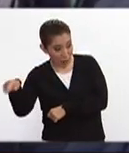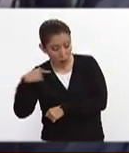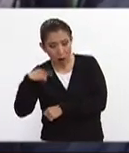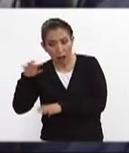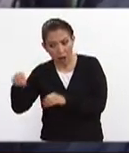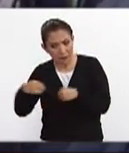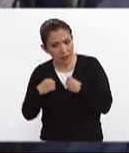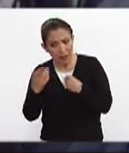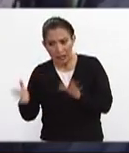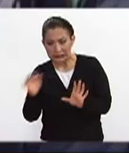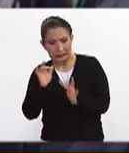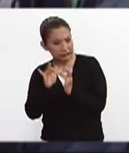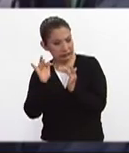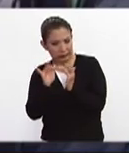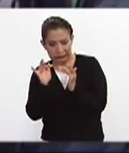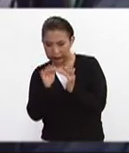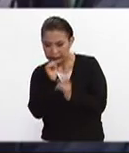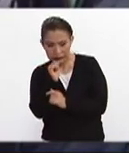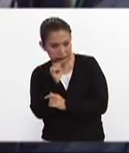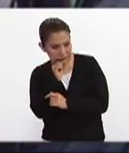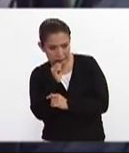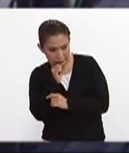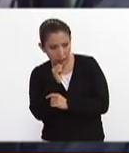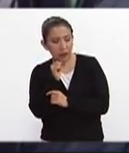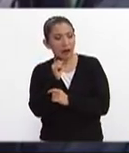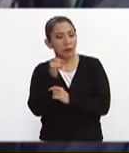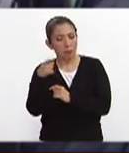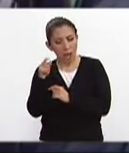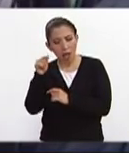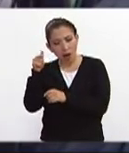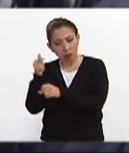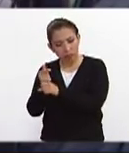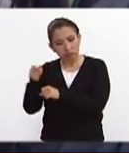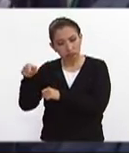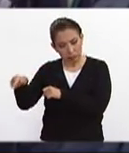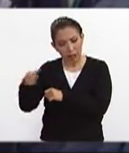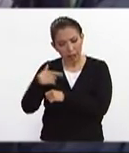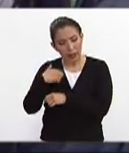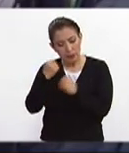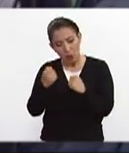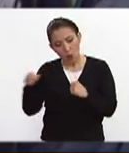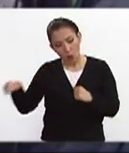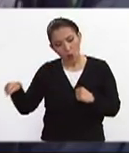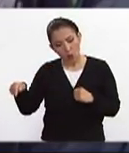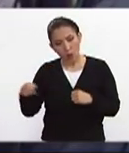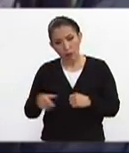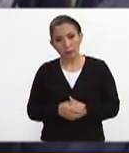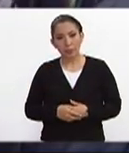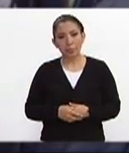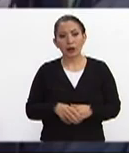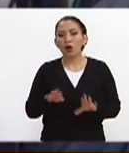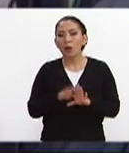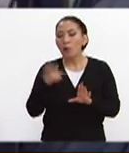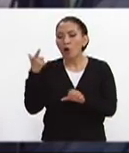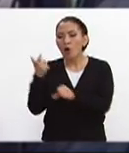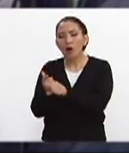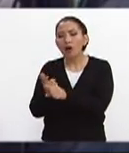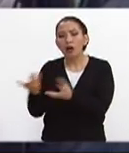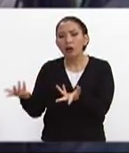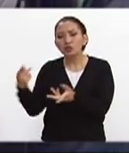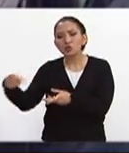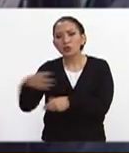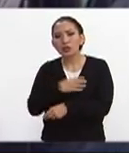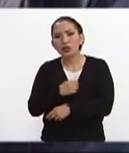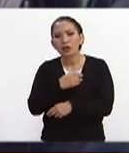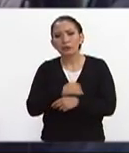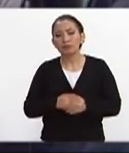vivo no tenemos contacto con él pero sí te aseguramos ¿cómo fue que le identificaron que era su